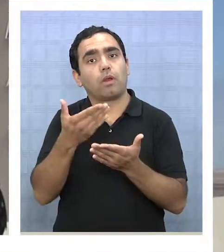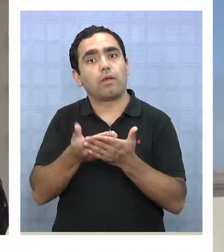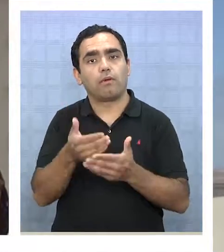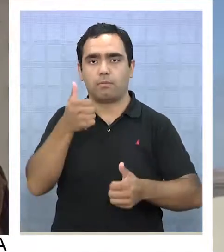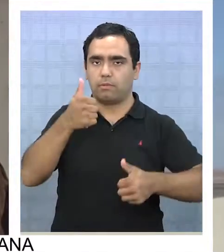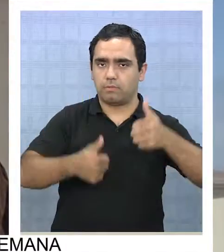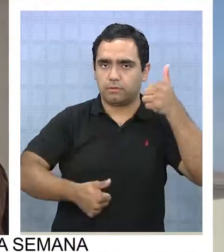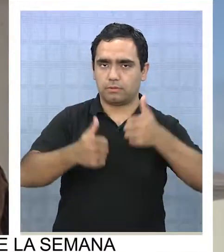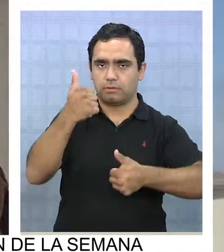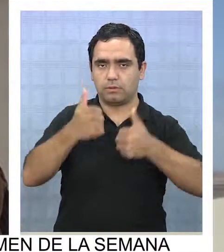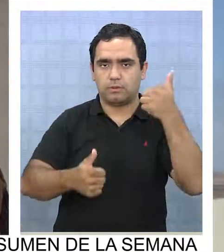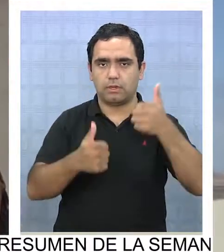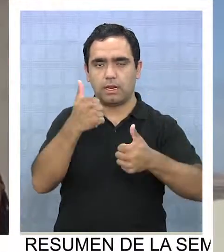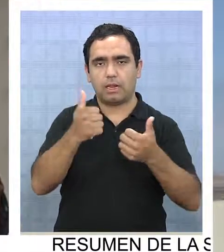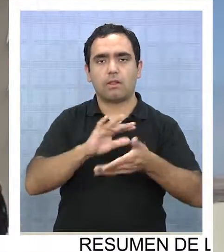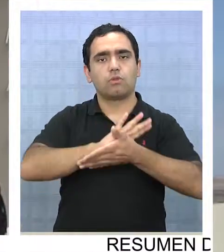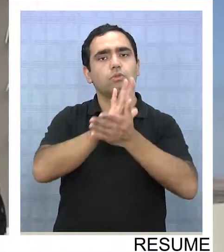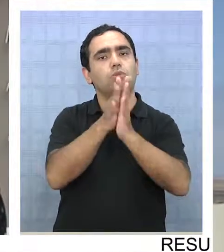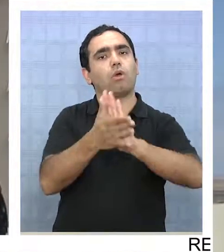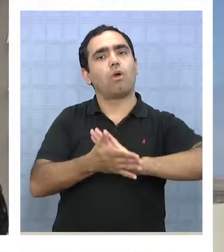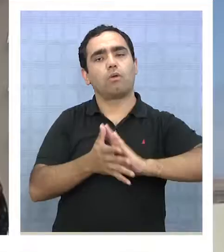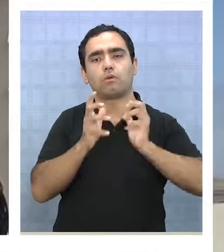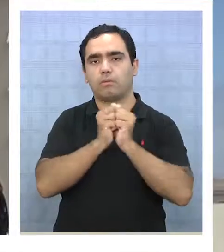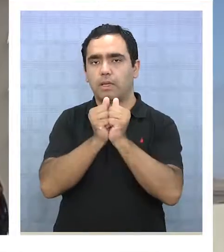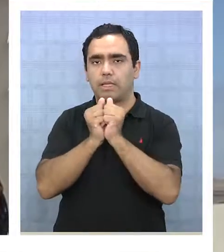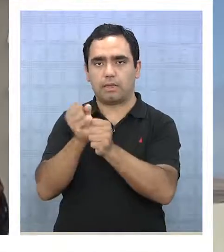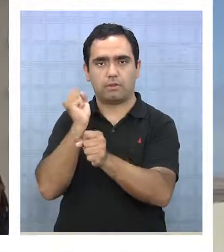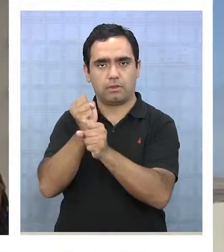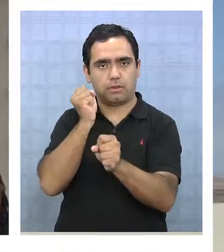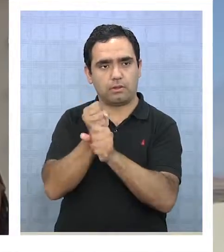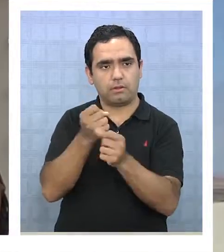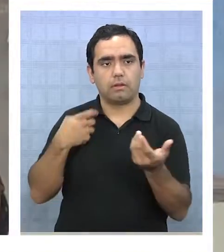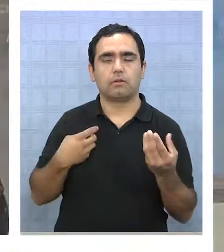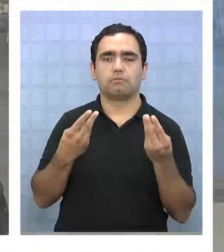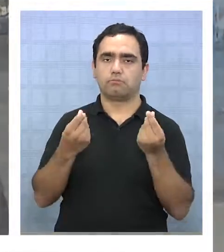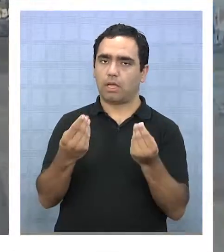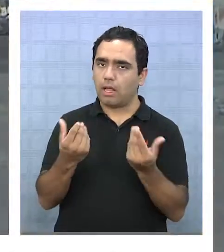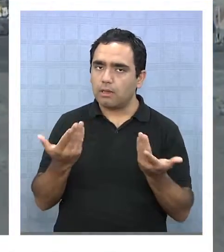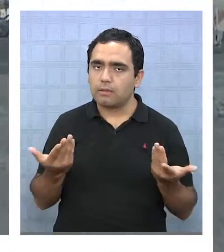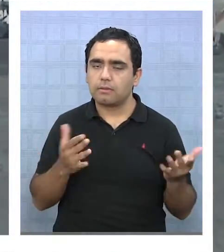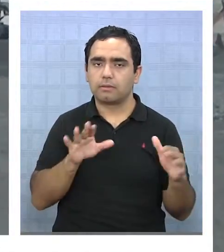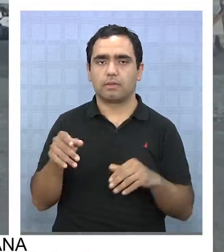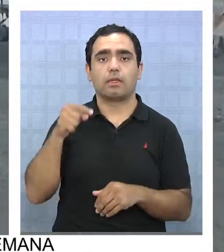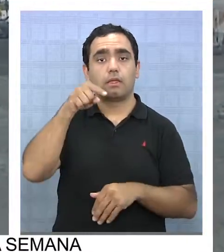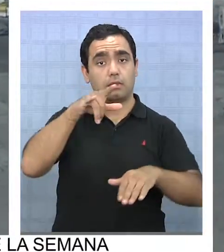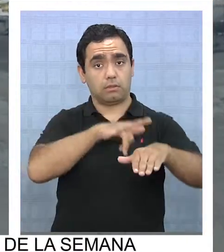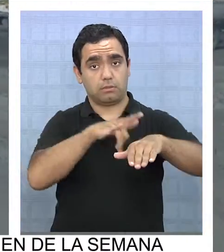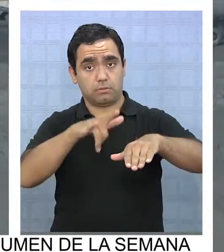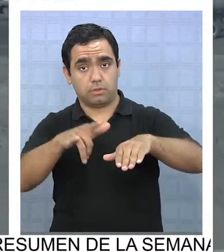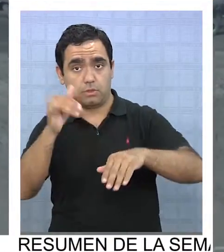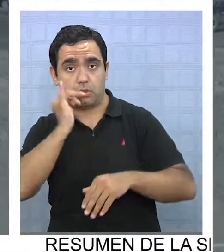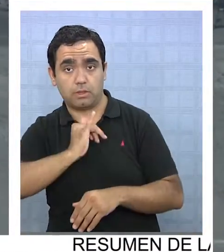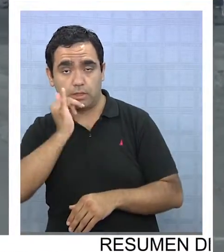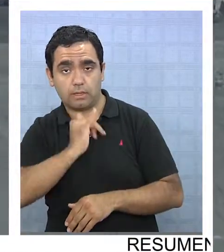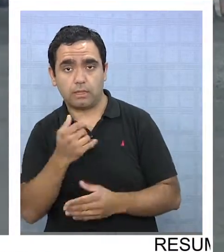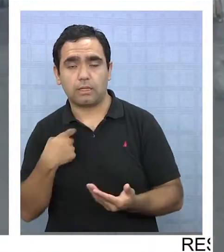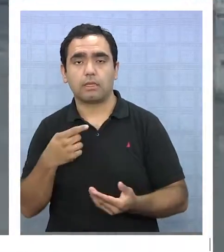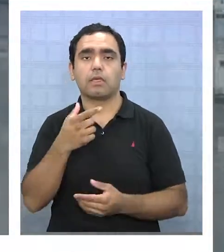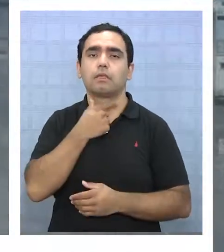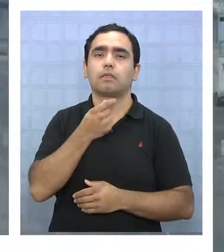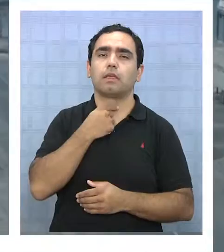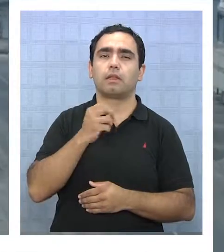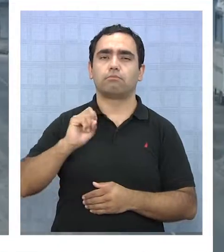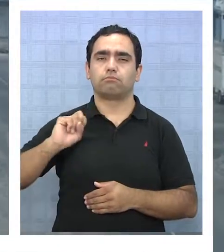prueba, digamos, el profesionalismo de todos nuestros colegas, que es bastante alto. El aeropuerto Diego Aracena tiene presupuestado